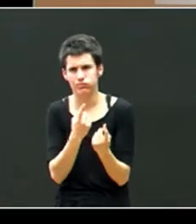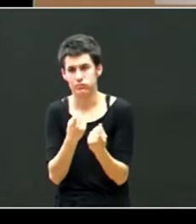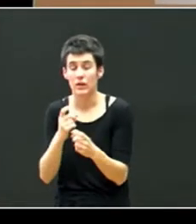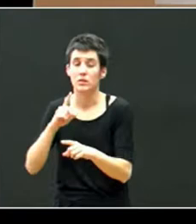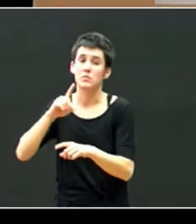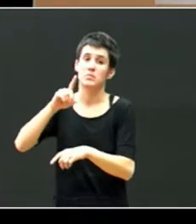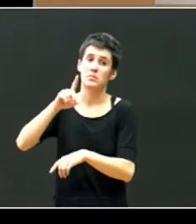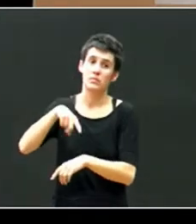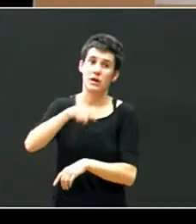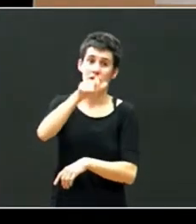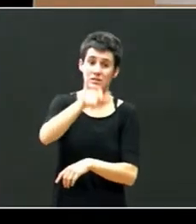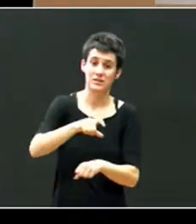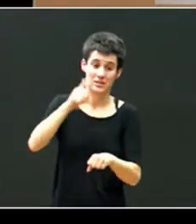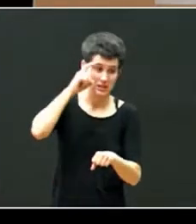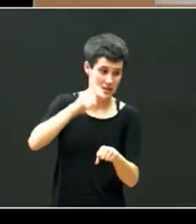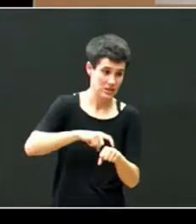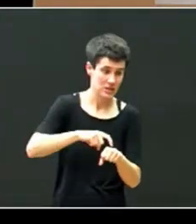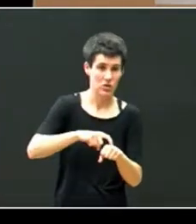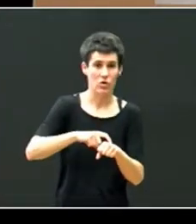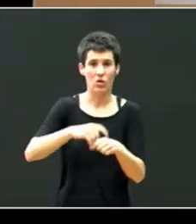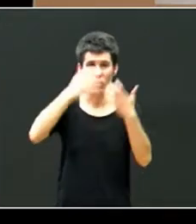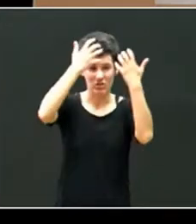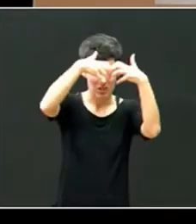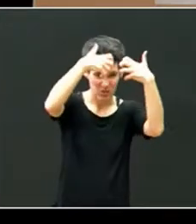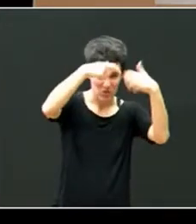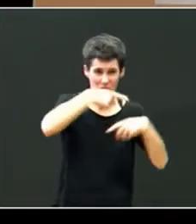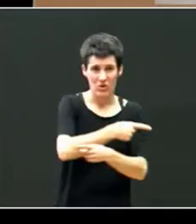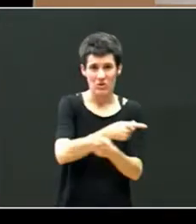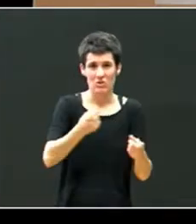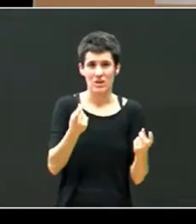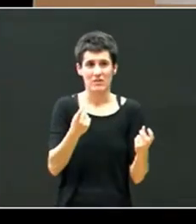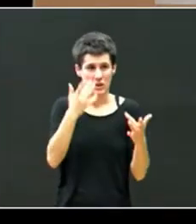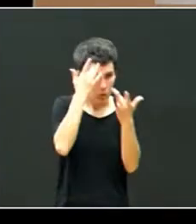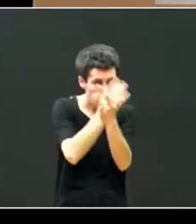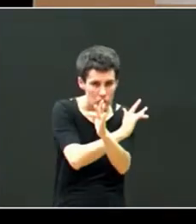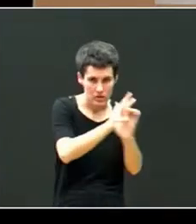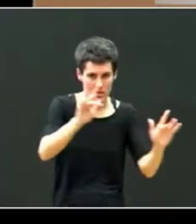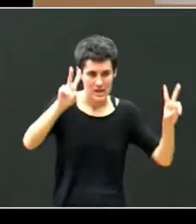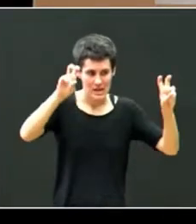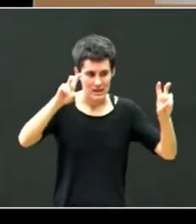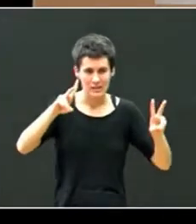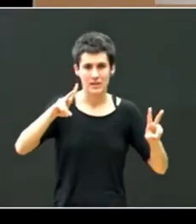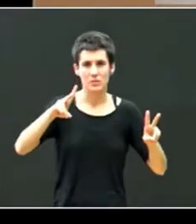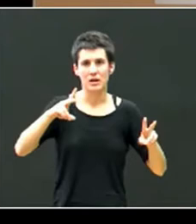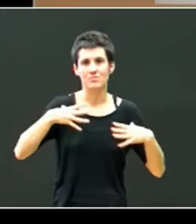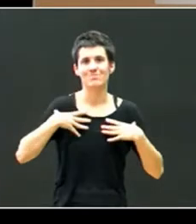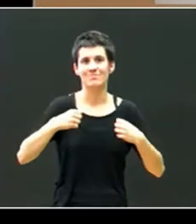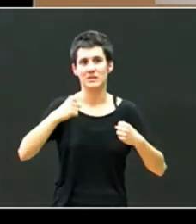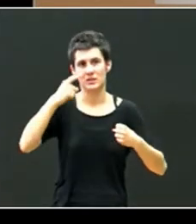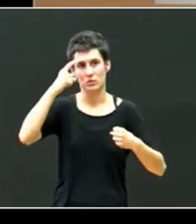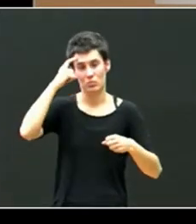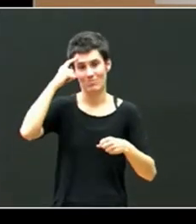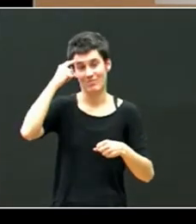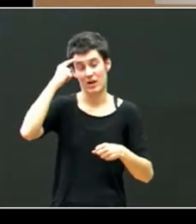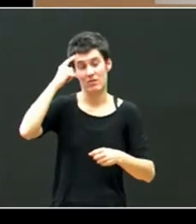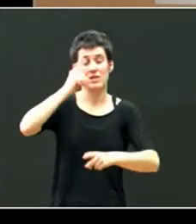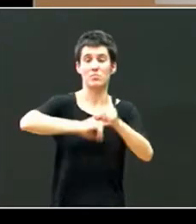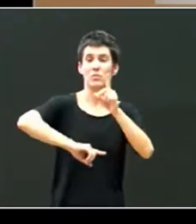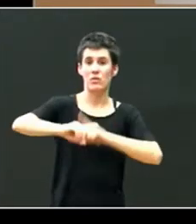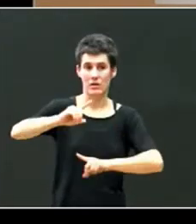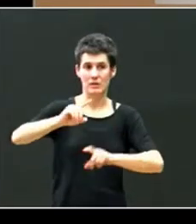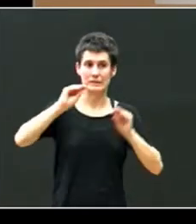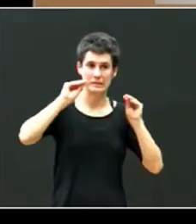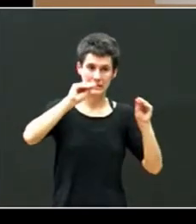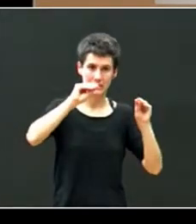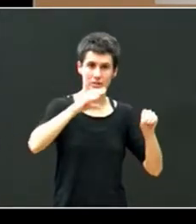mucho a psicólogos psiquiatras y neurólogos sobre las consecuencias del maltrato en la salud mental porque lo que observamos en general es que tenemos